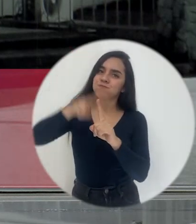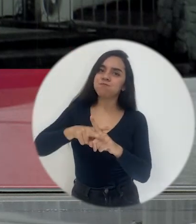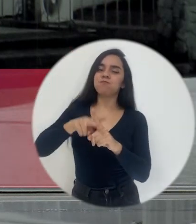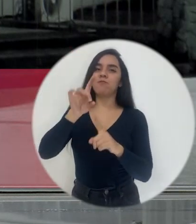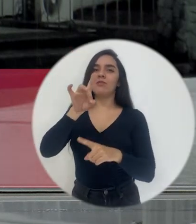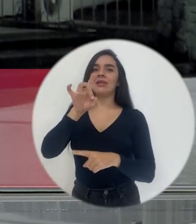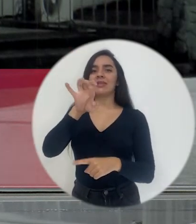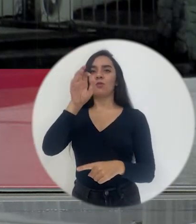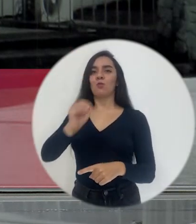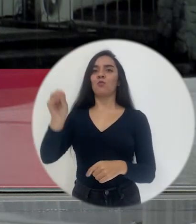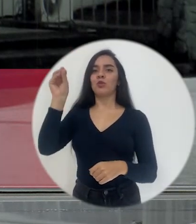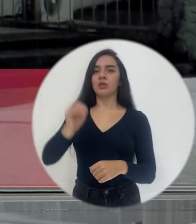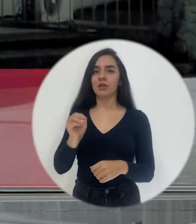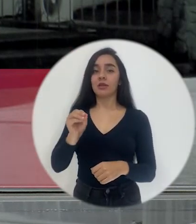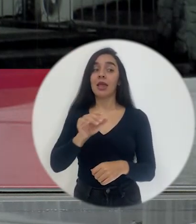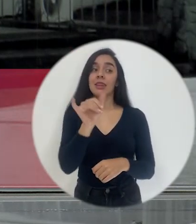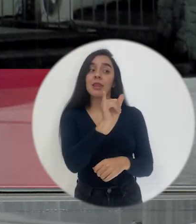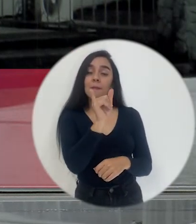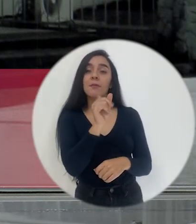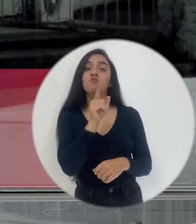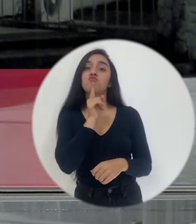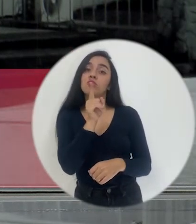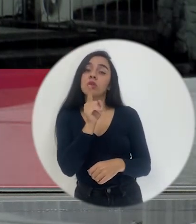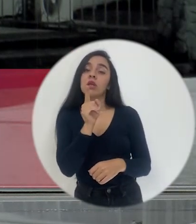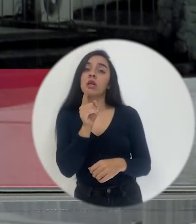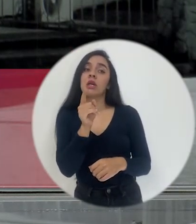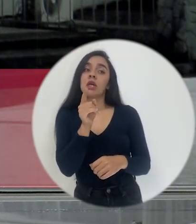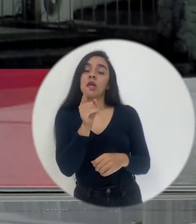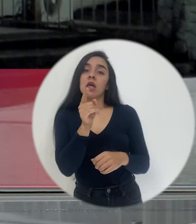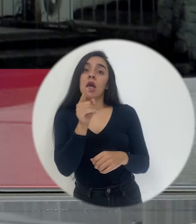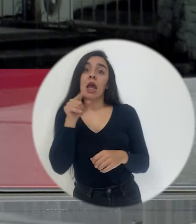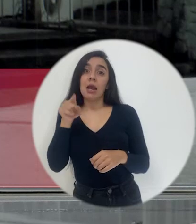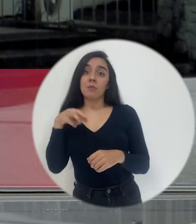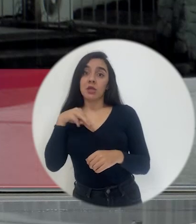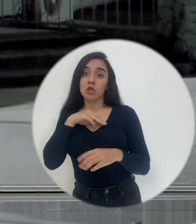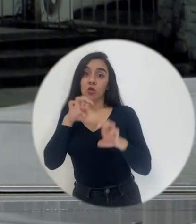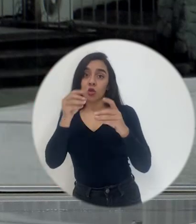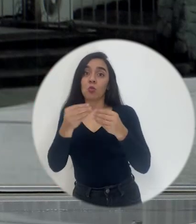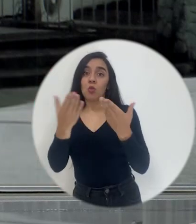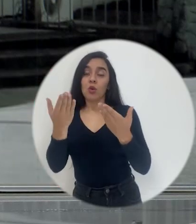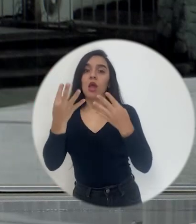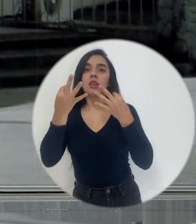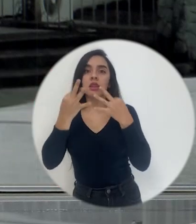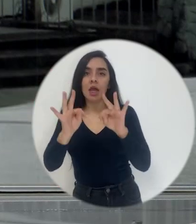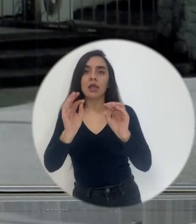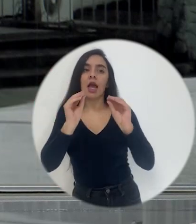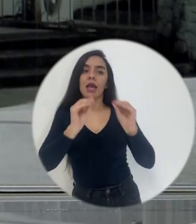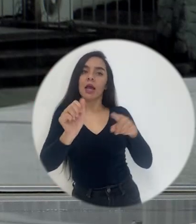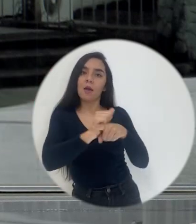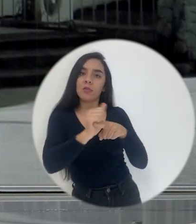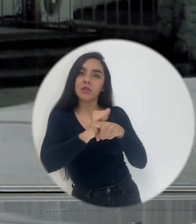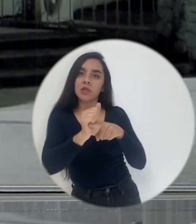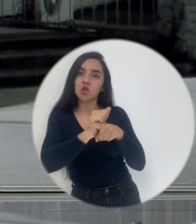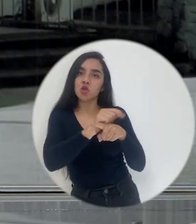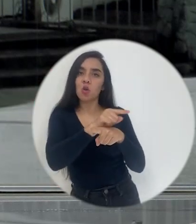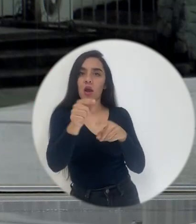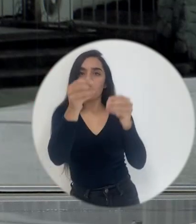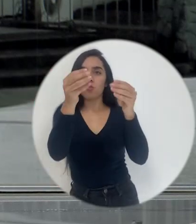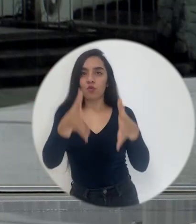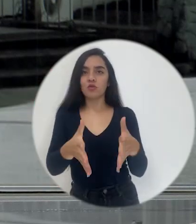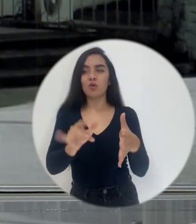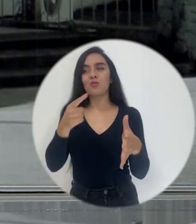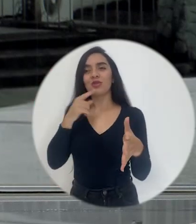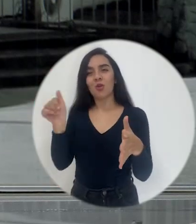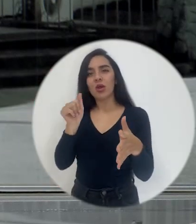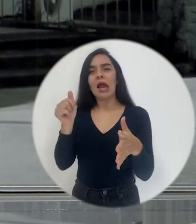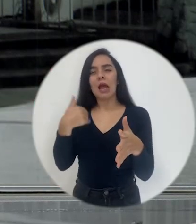me permites, también podría hablar de que el Ministerio hace esfuerzos por capacitación docente, como bien dijo la Adriana, que